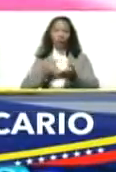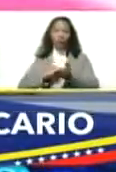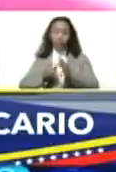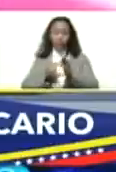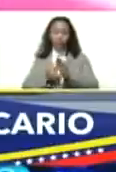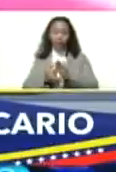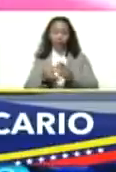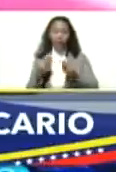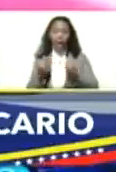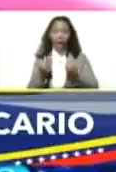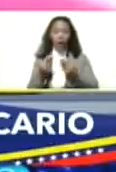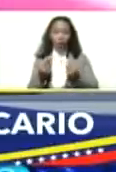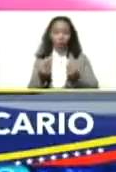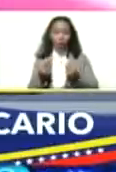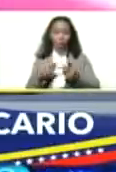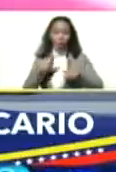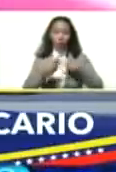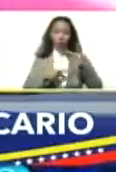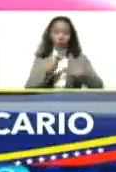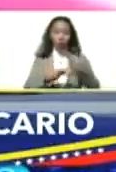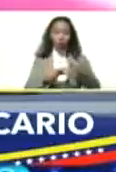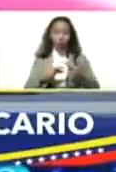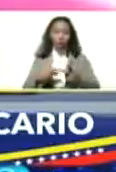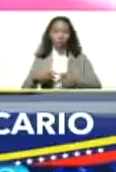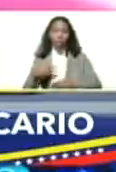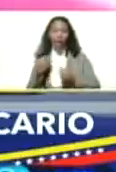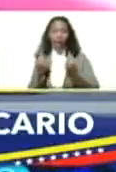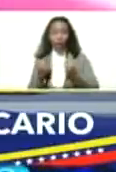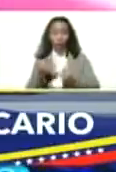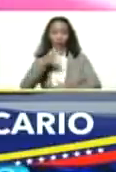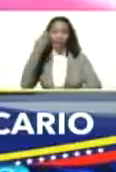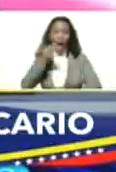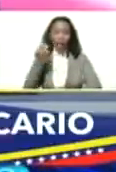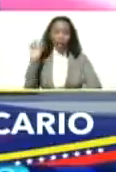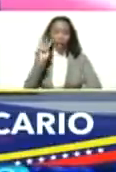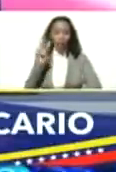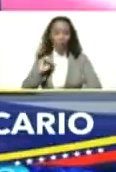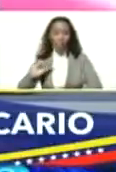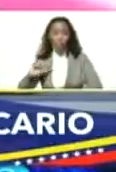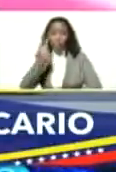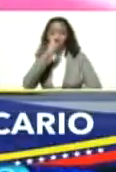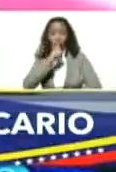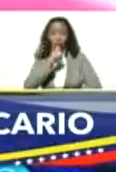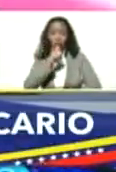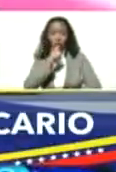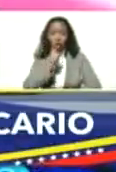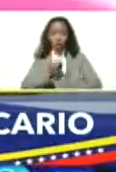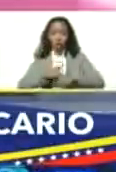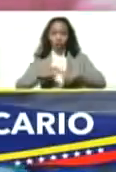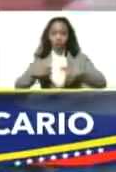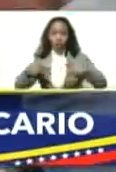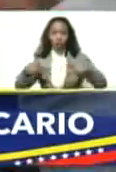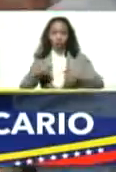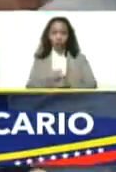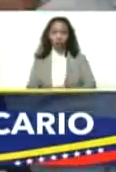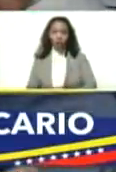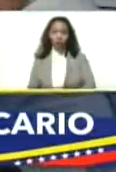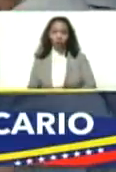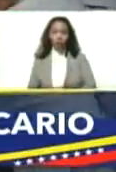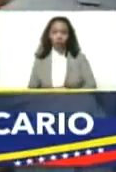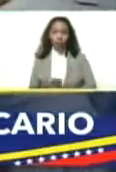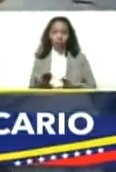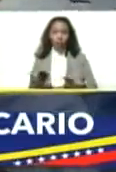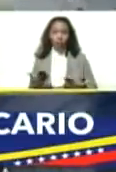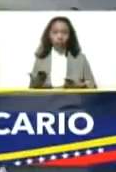de la economía productiva, de la economía real de Venezuela. Fue primer año de crecimiento. Y